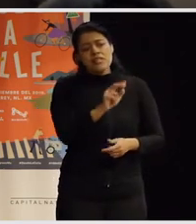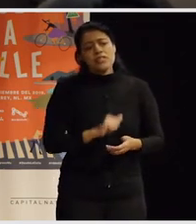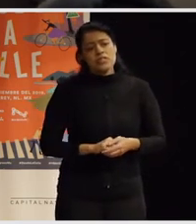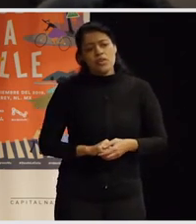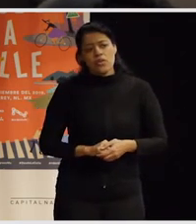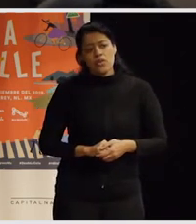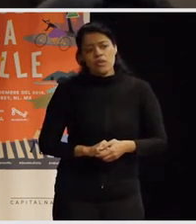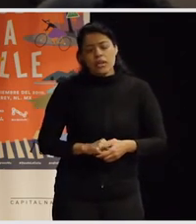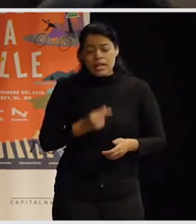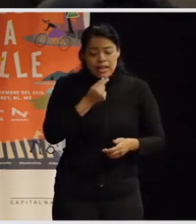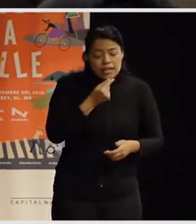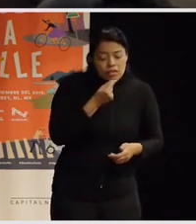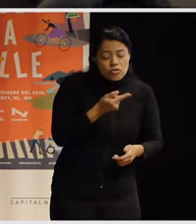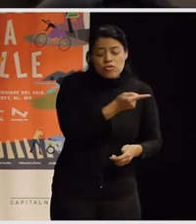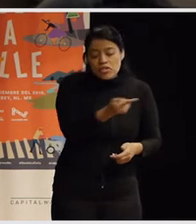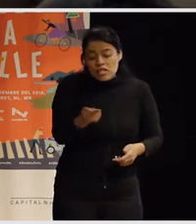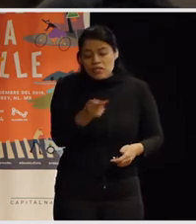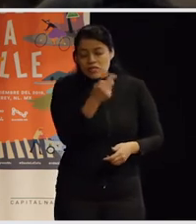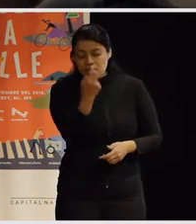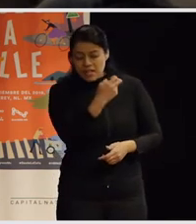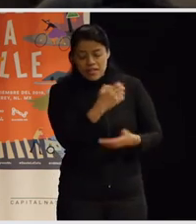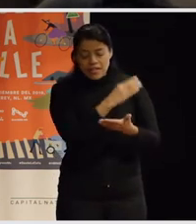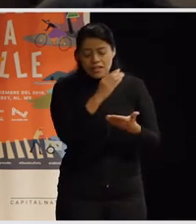en las infancias de tu ciudad?